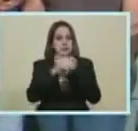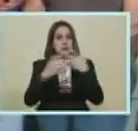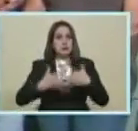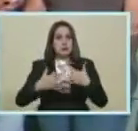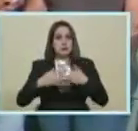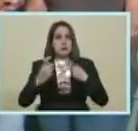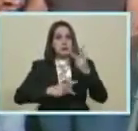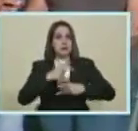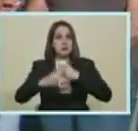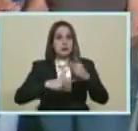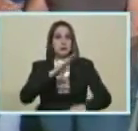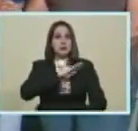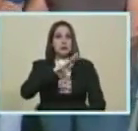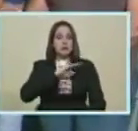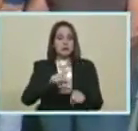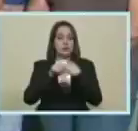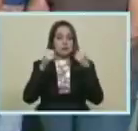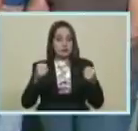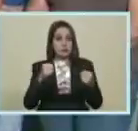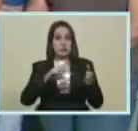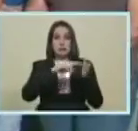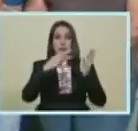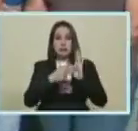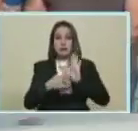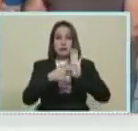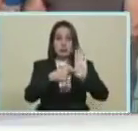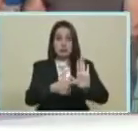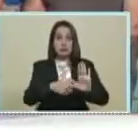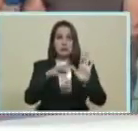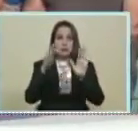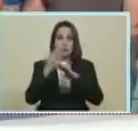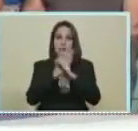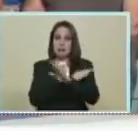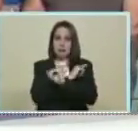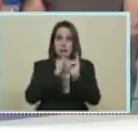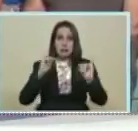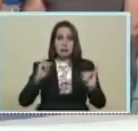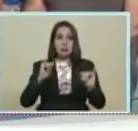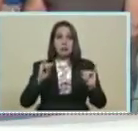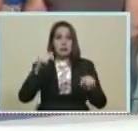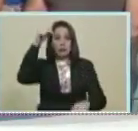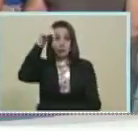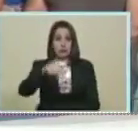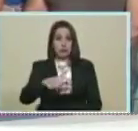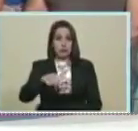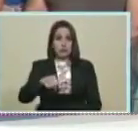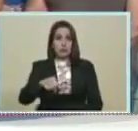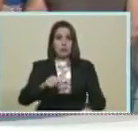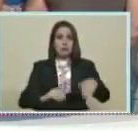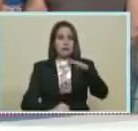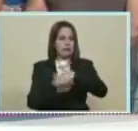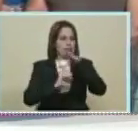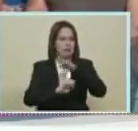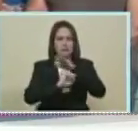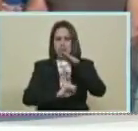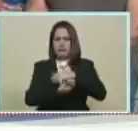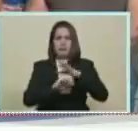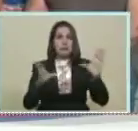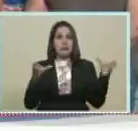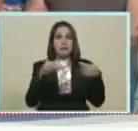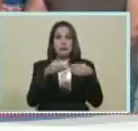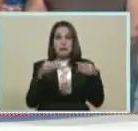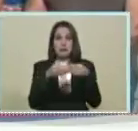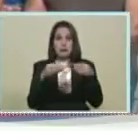Para la gestión De esta panadería Yo quiero significar Presidente Antes de despedir El pase De que hoy Sostuvimos Una reunión De